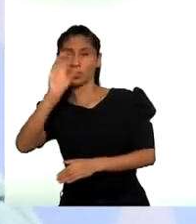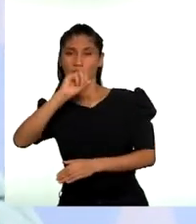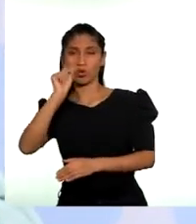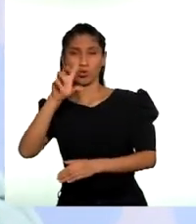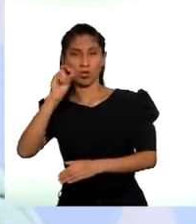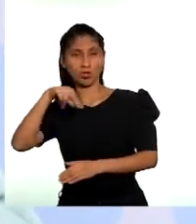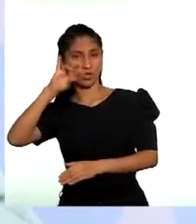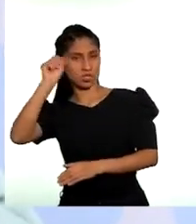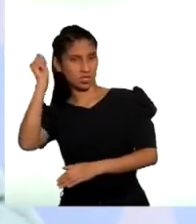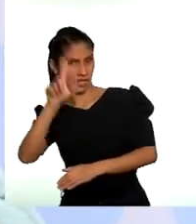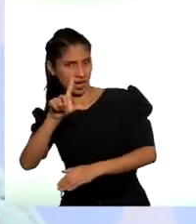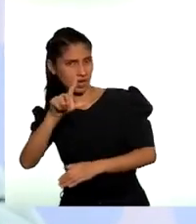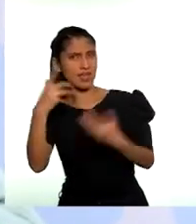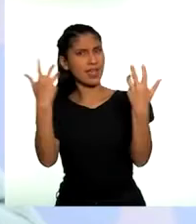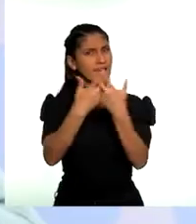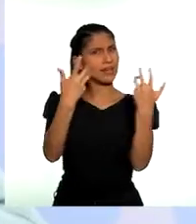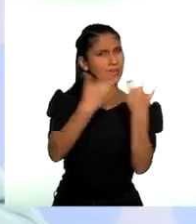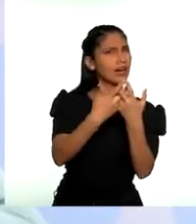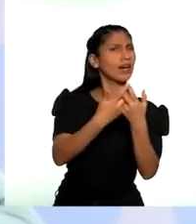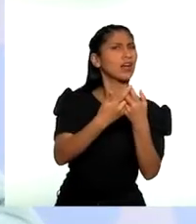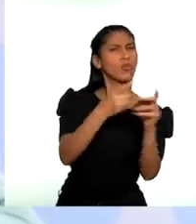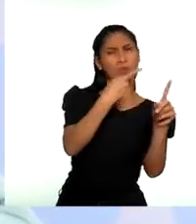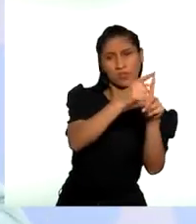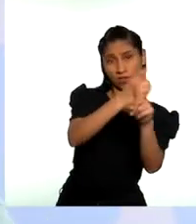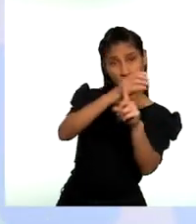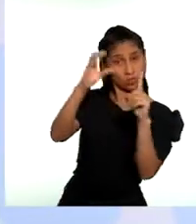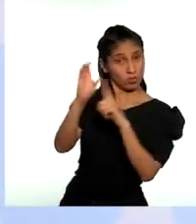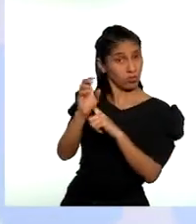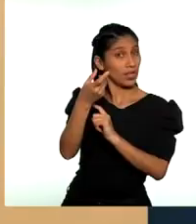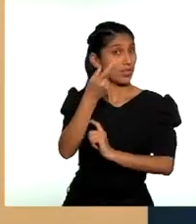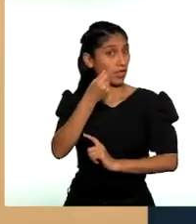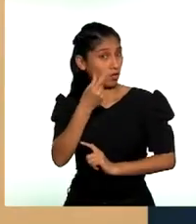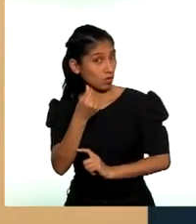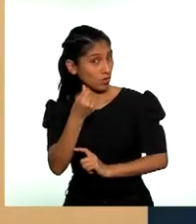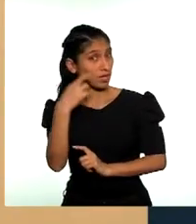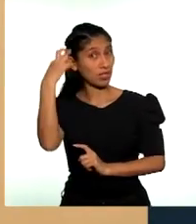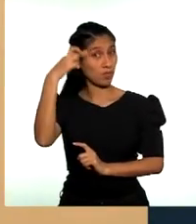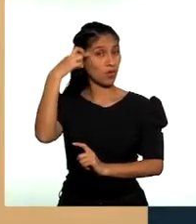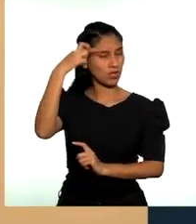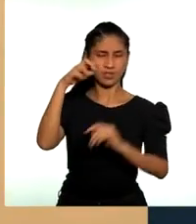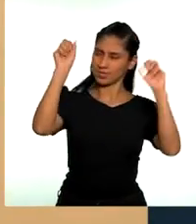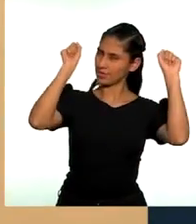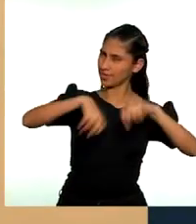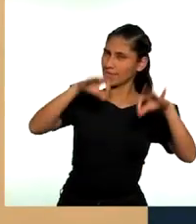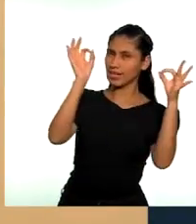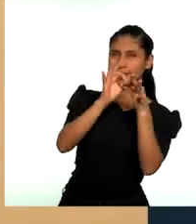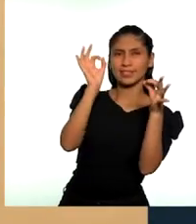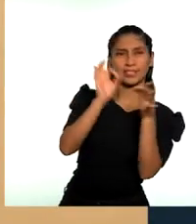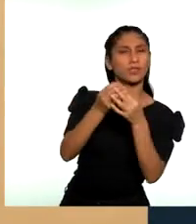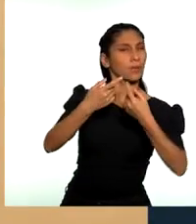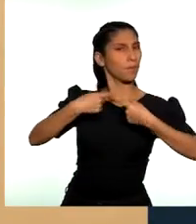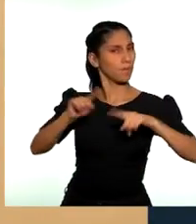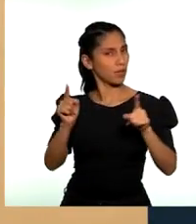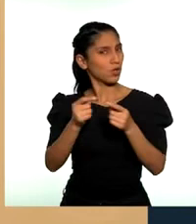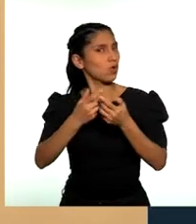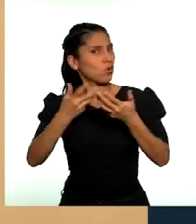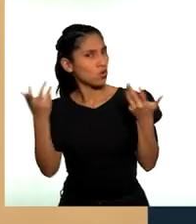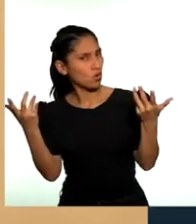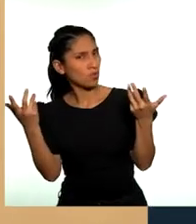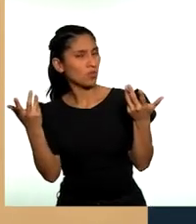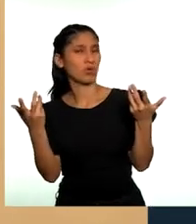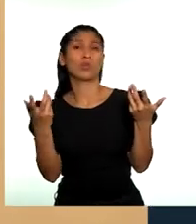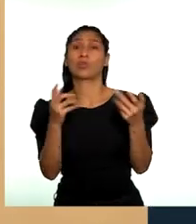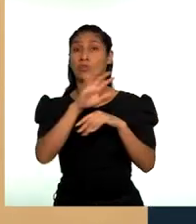propias instituciones sociales, culturales, económicas y políticas. Exacto. Pero nada de eso les